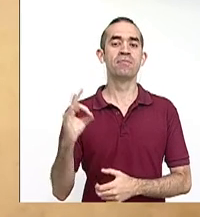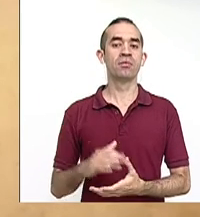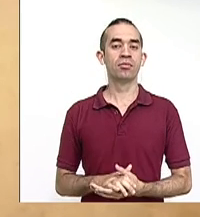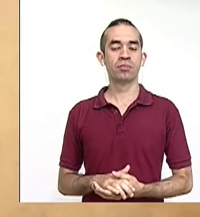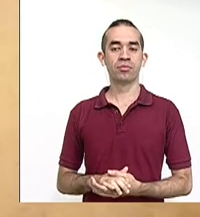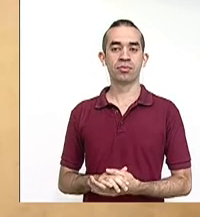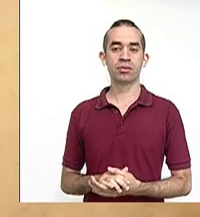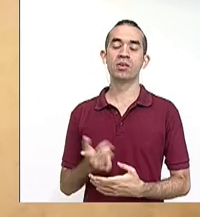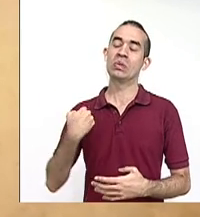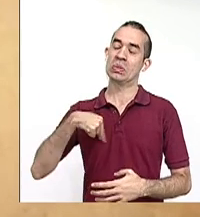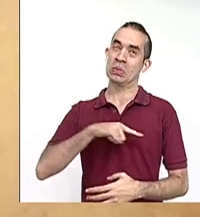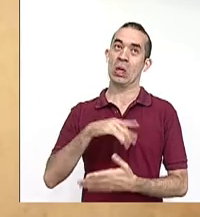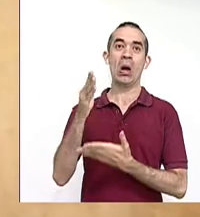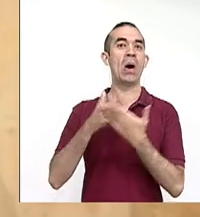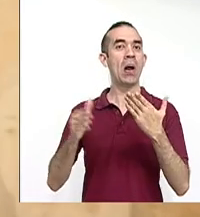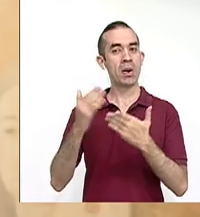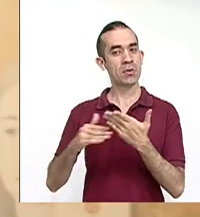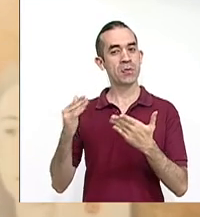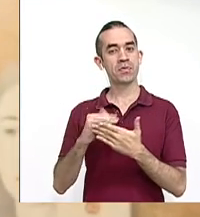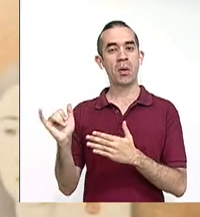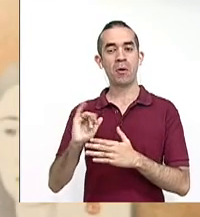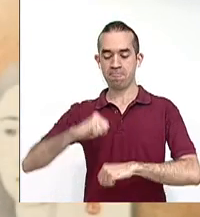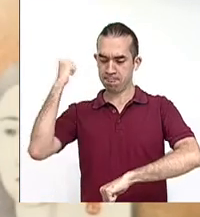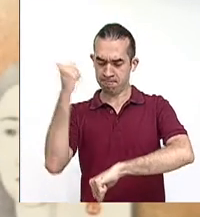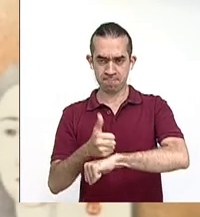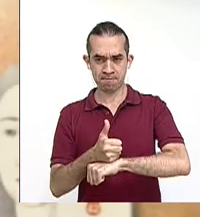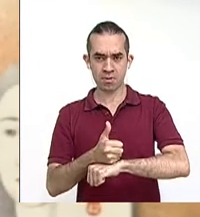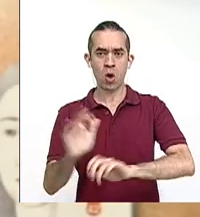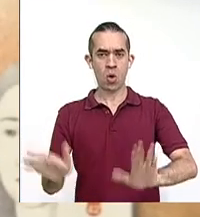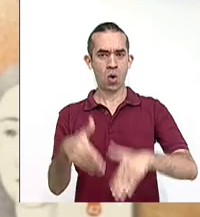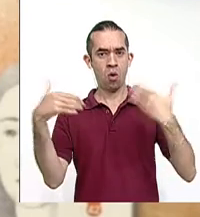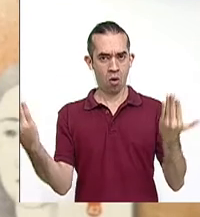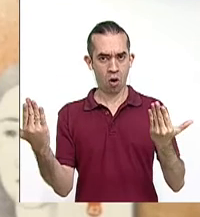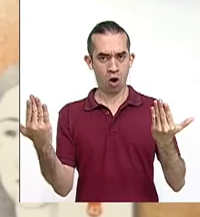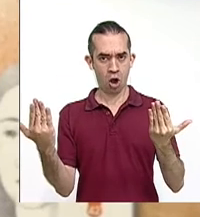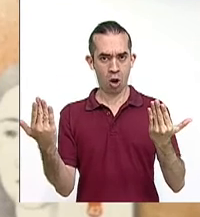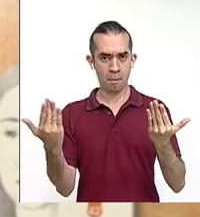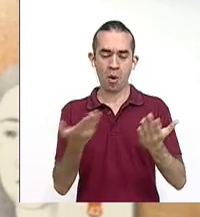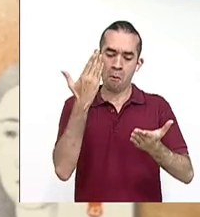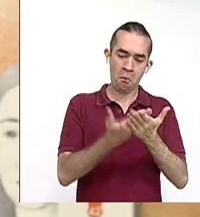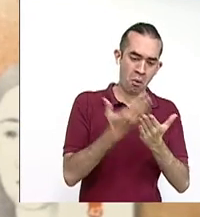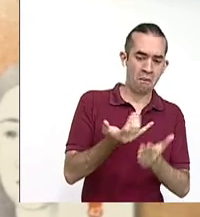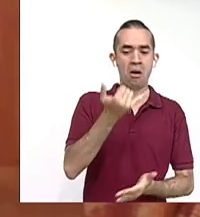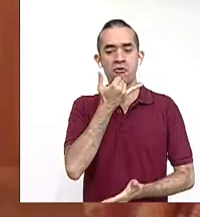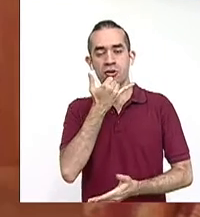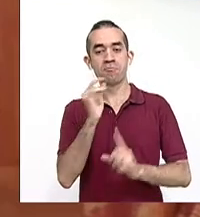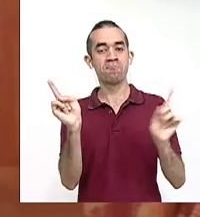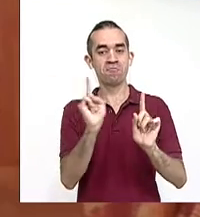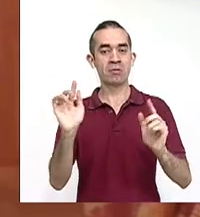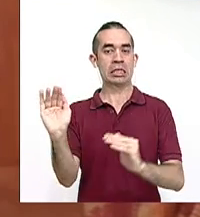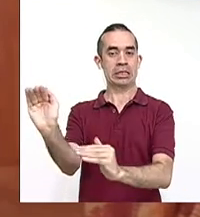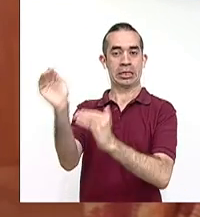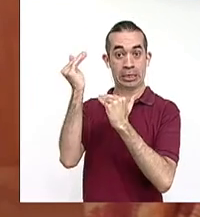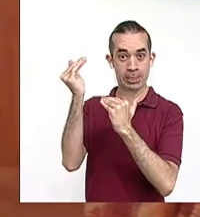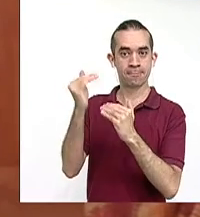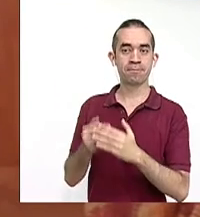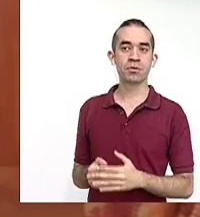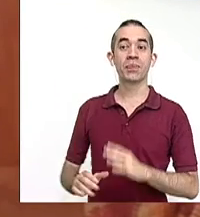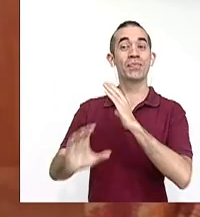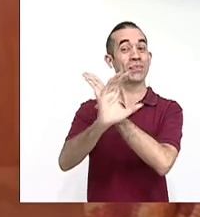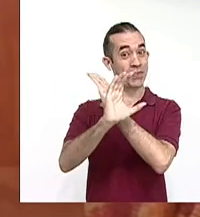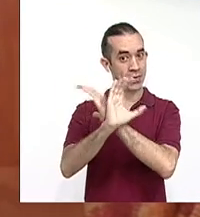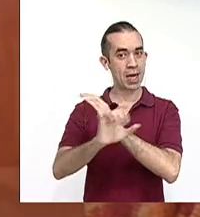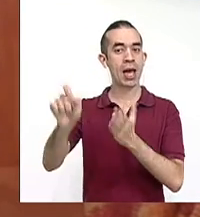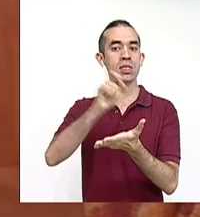limitó un poco el margen de la prueba y del echar a perder. Hay que tener mucho cuidado, porque la